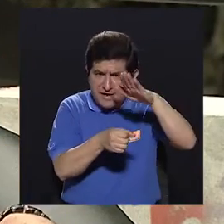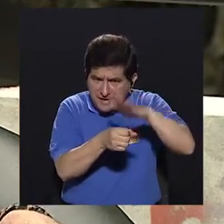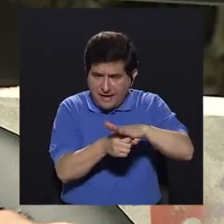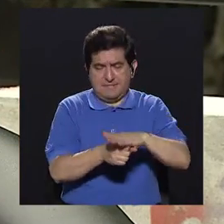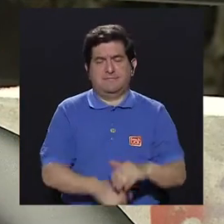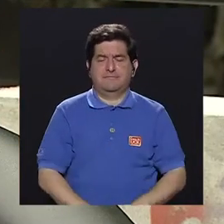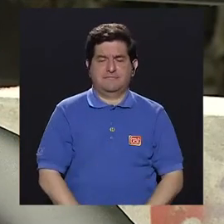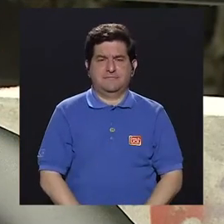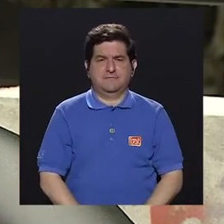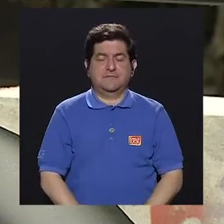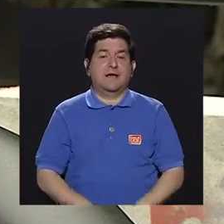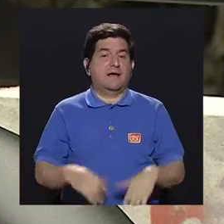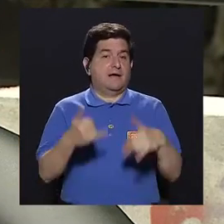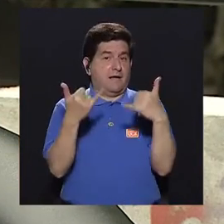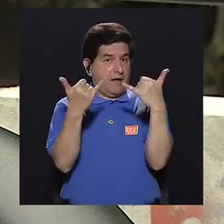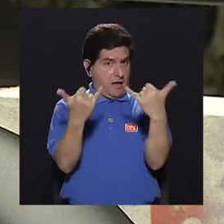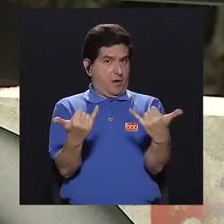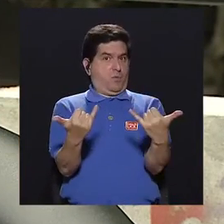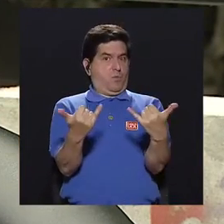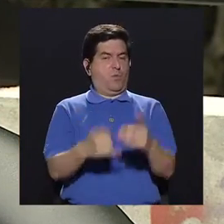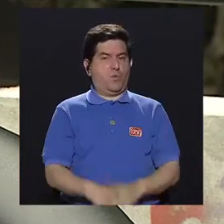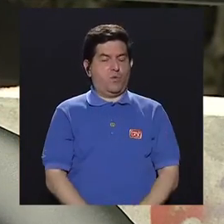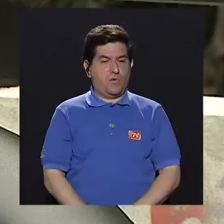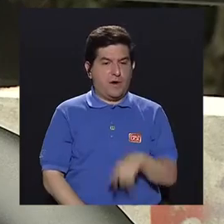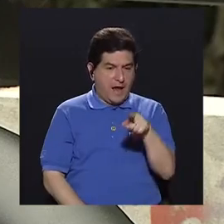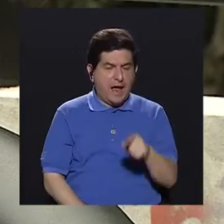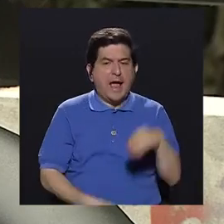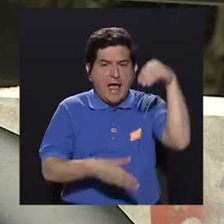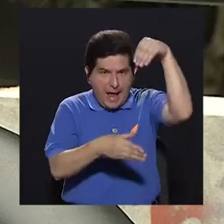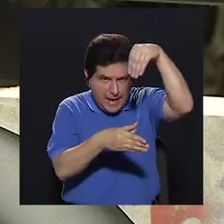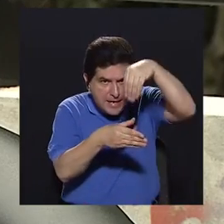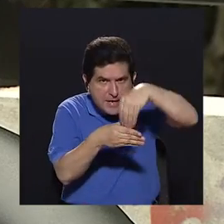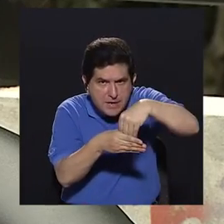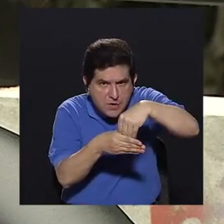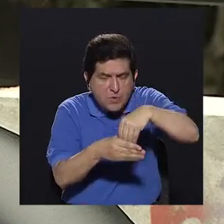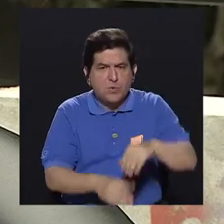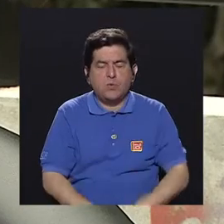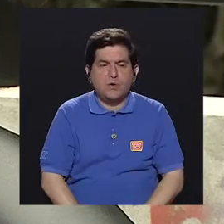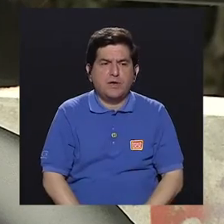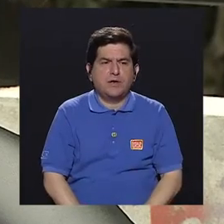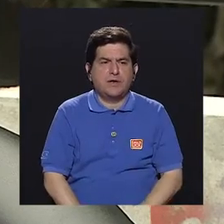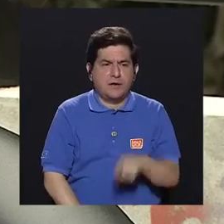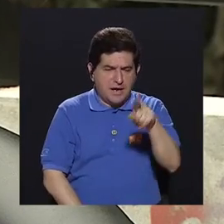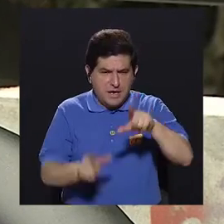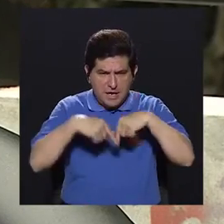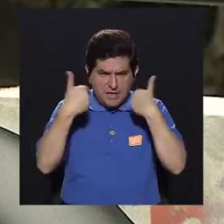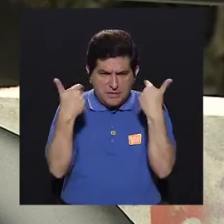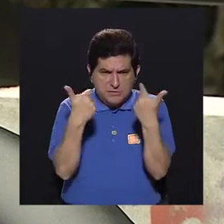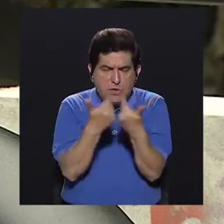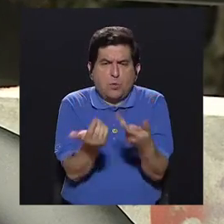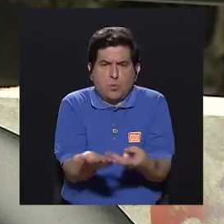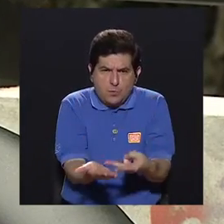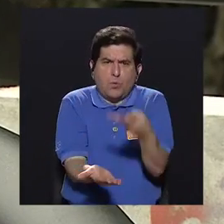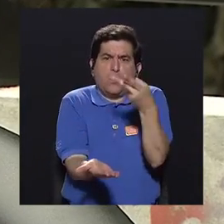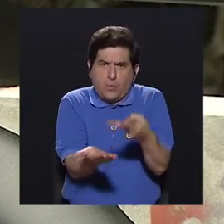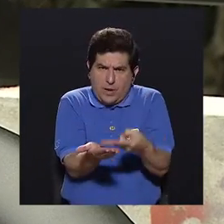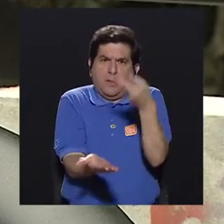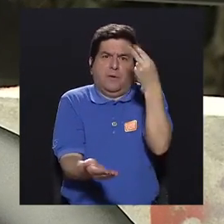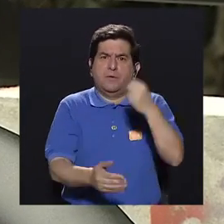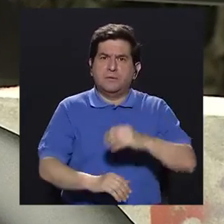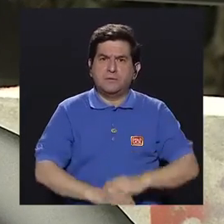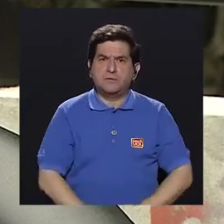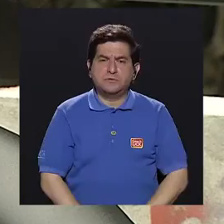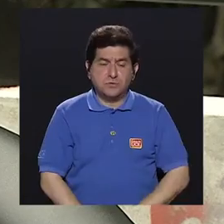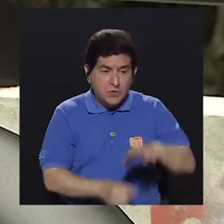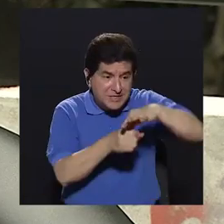semillas. Ahora, dentro de las semillas que son toda una, un tesoro porque en realidad